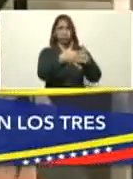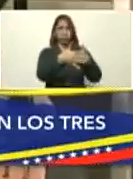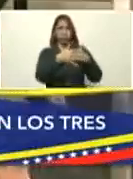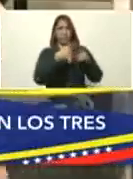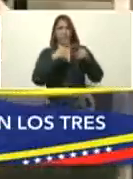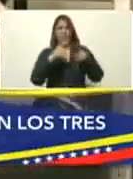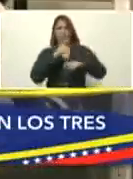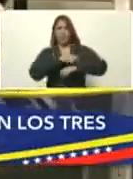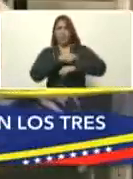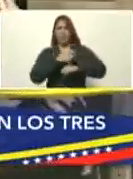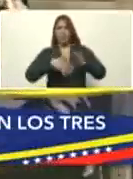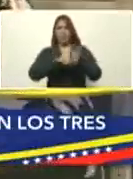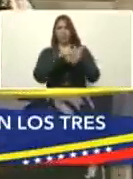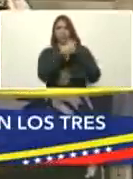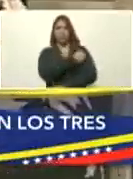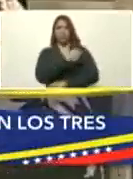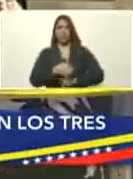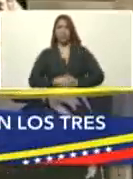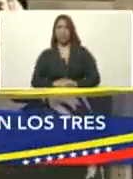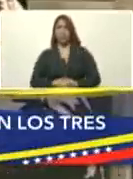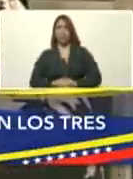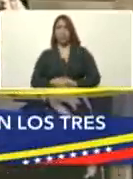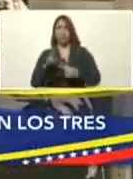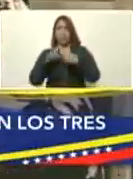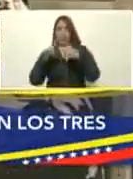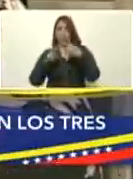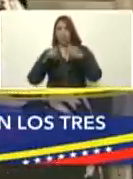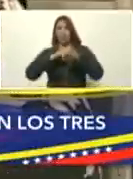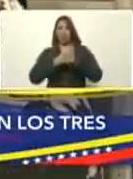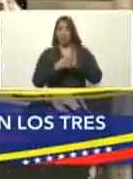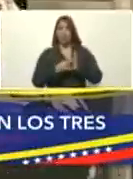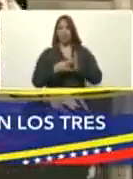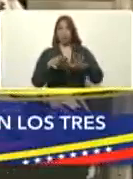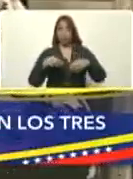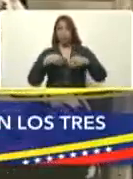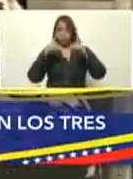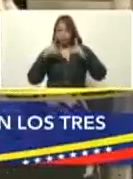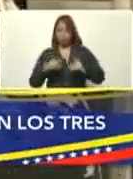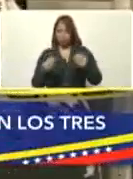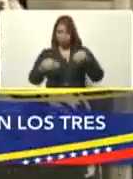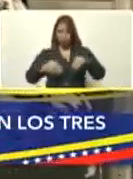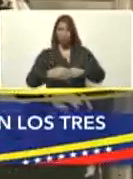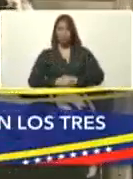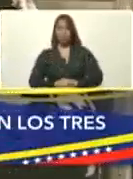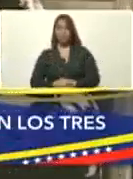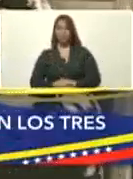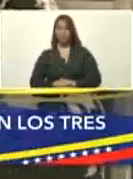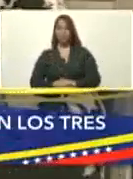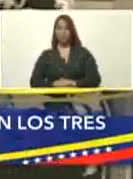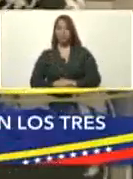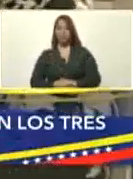refuerzo. Entonces, con esas razones técnicas es que se tomó esa recomendación.